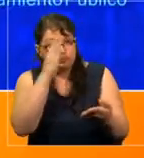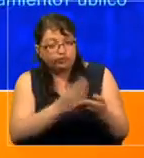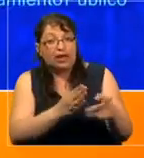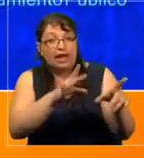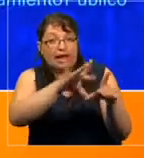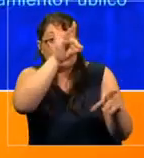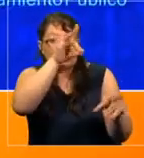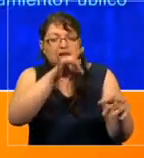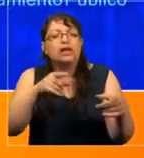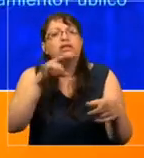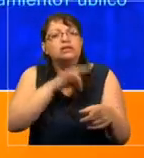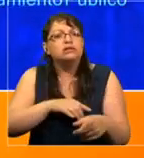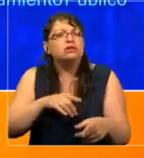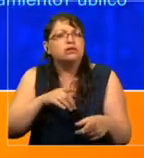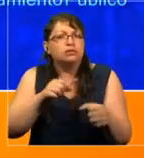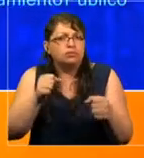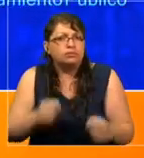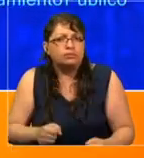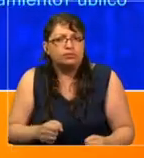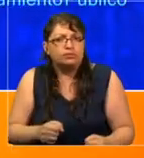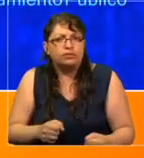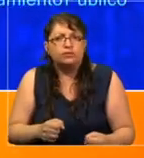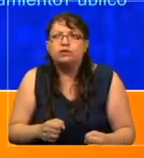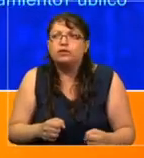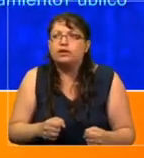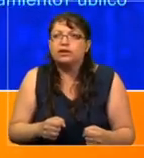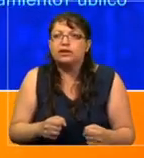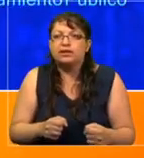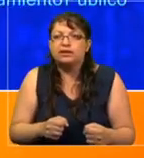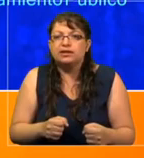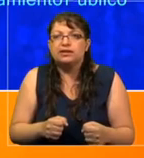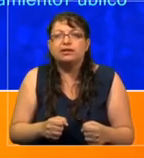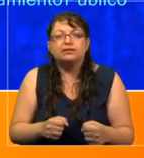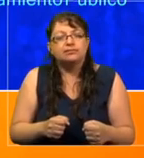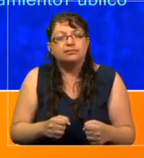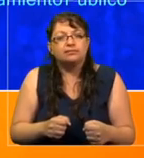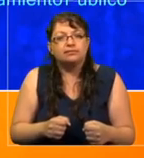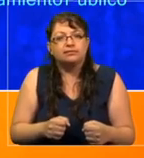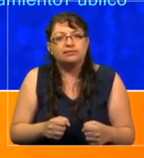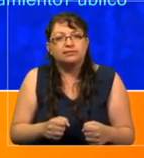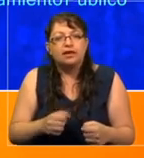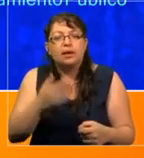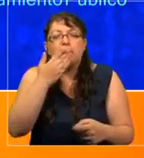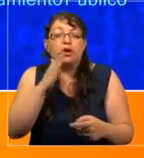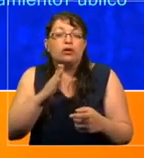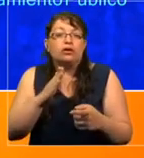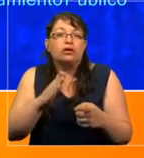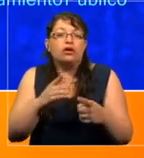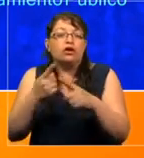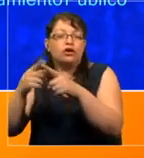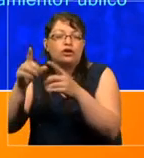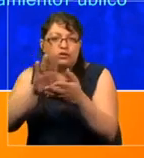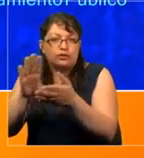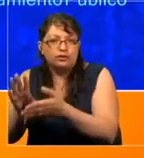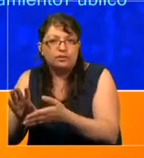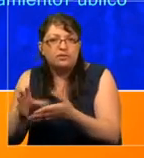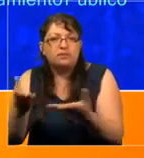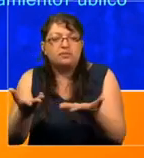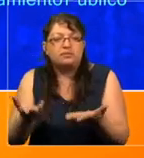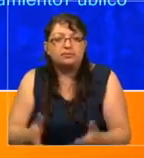condiciones en una gran medida mucho más óptimas que las condiciones en otros países para